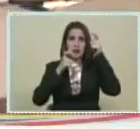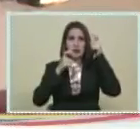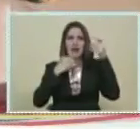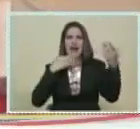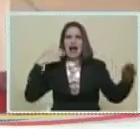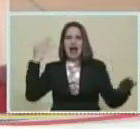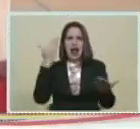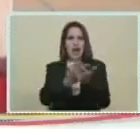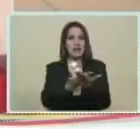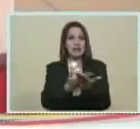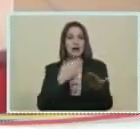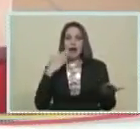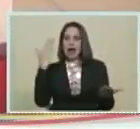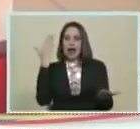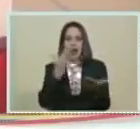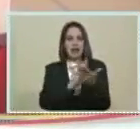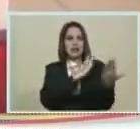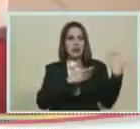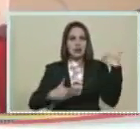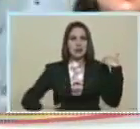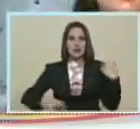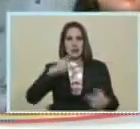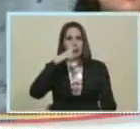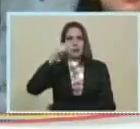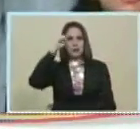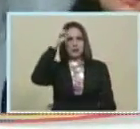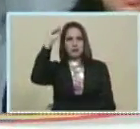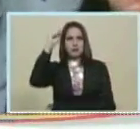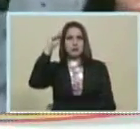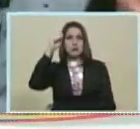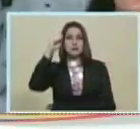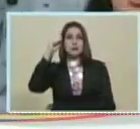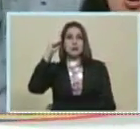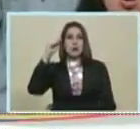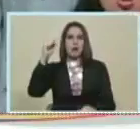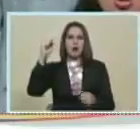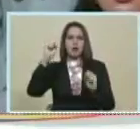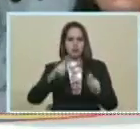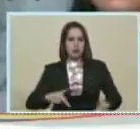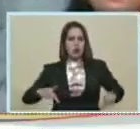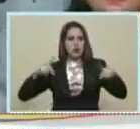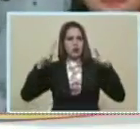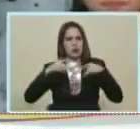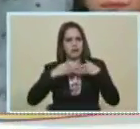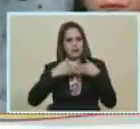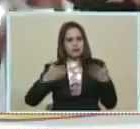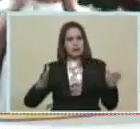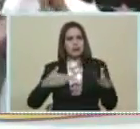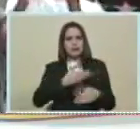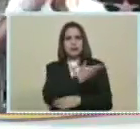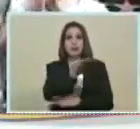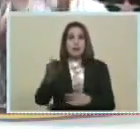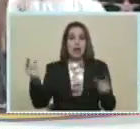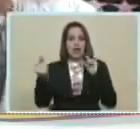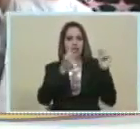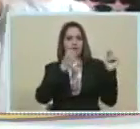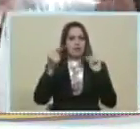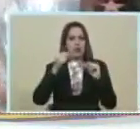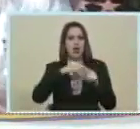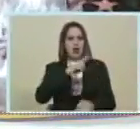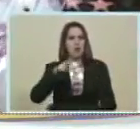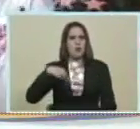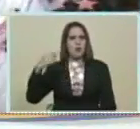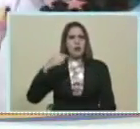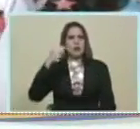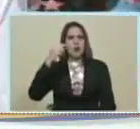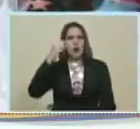Gracias Gracias Presidente Nicolás Maduro Por darnos La oportunidad De discutir Nuestro futuro De